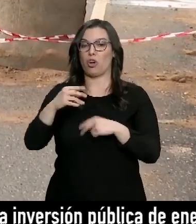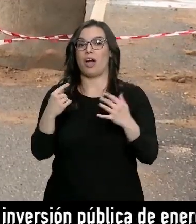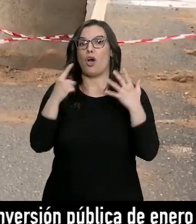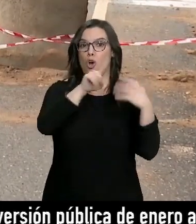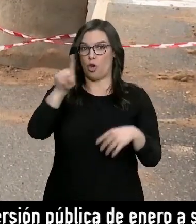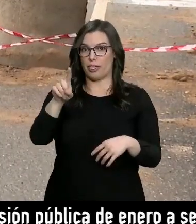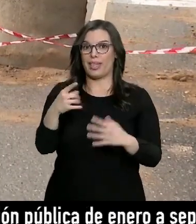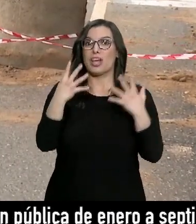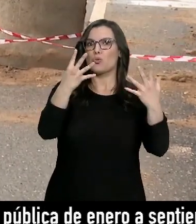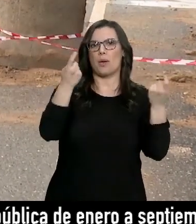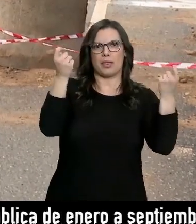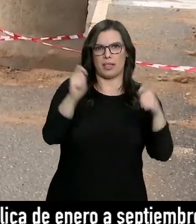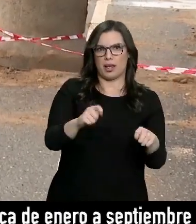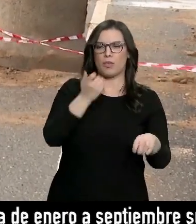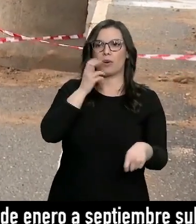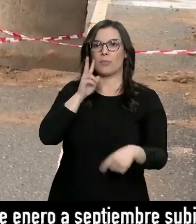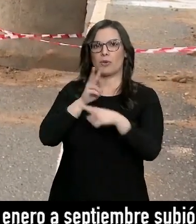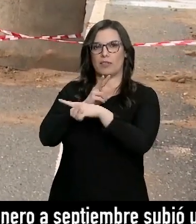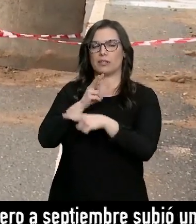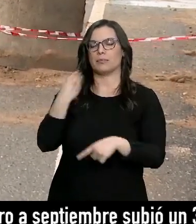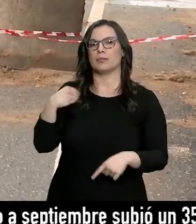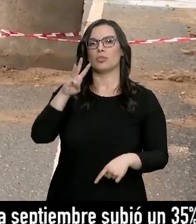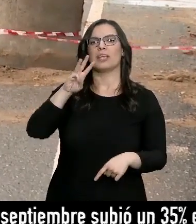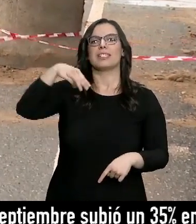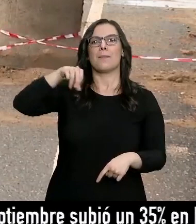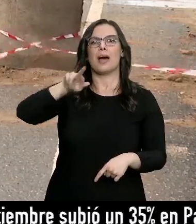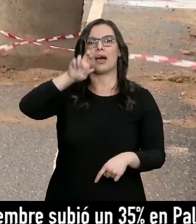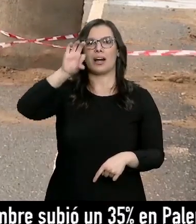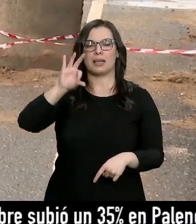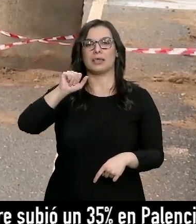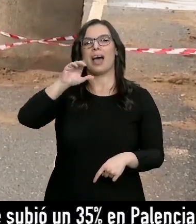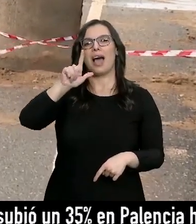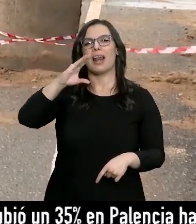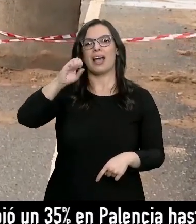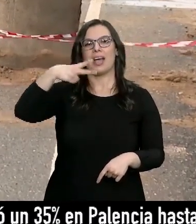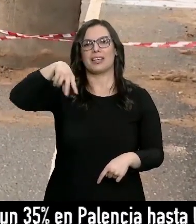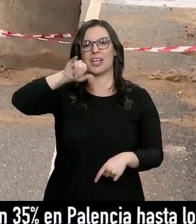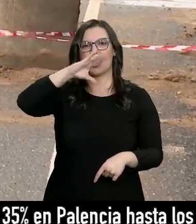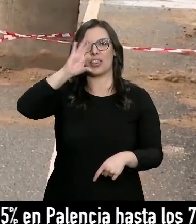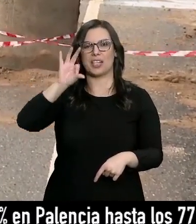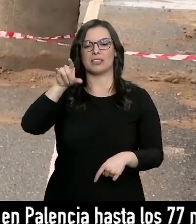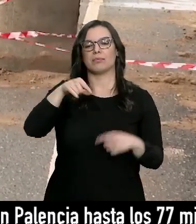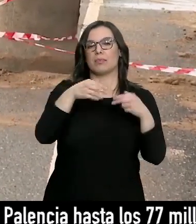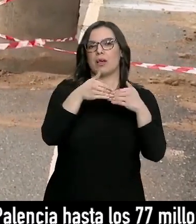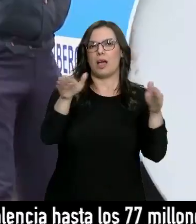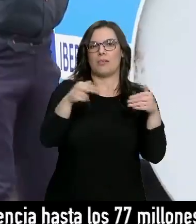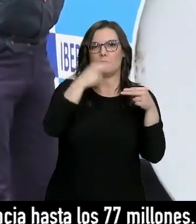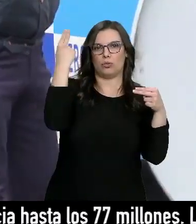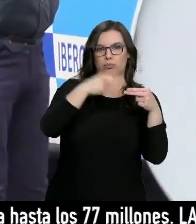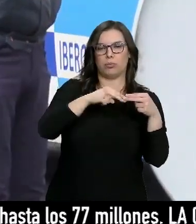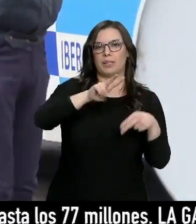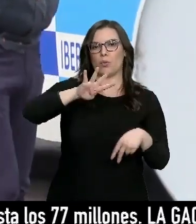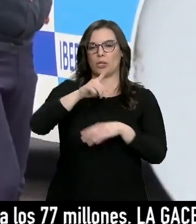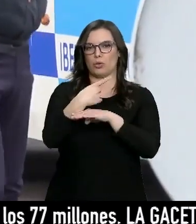Uno de ellos, este, en el que nos encontramos, el de Tres Marras, en Alcañices. Ha abierto, las 24 horas, el paso internacional de Quintanilla.